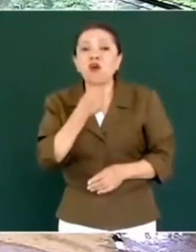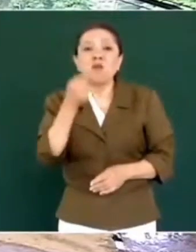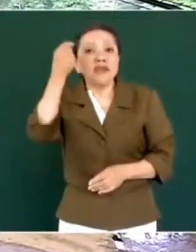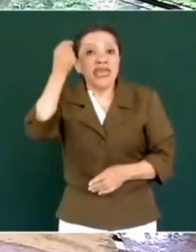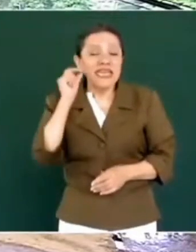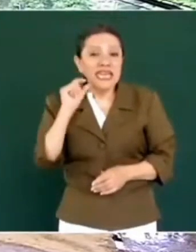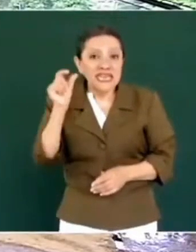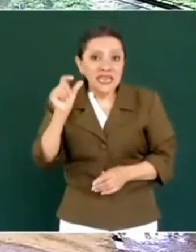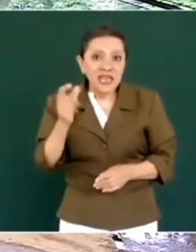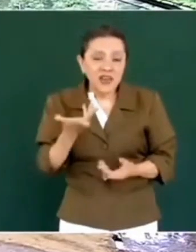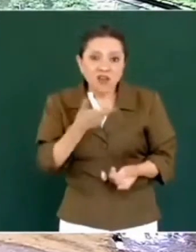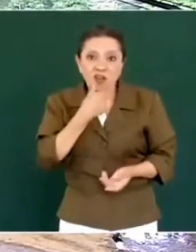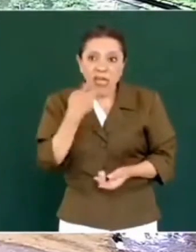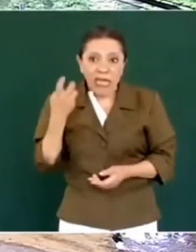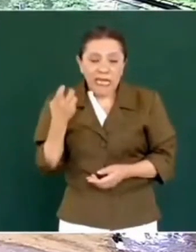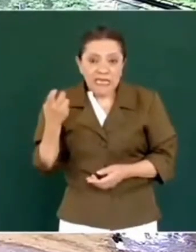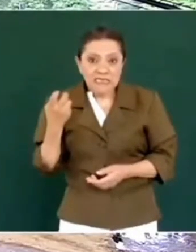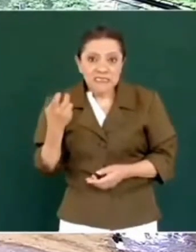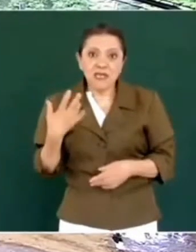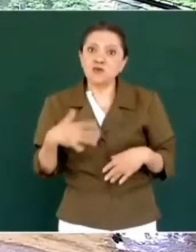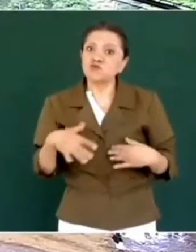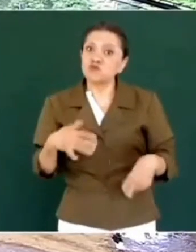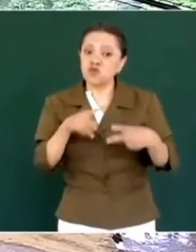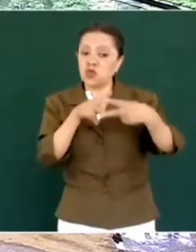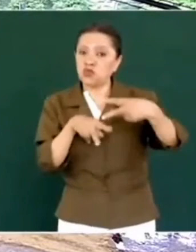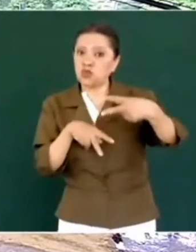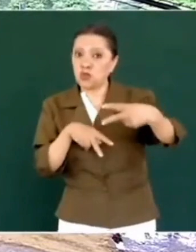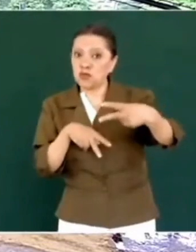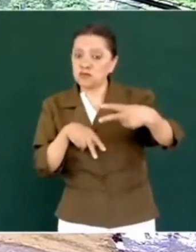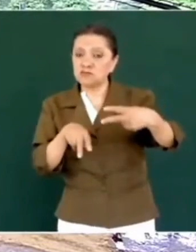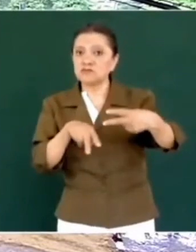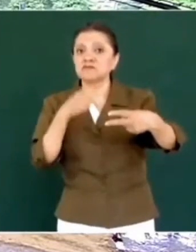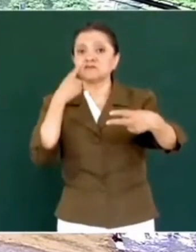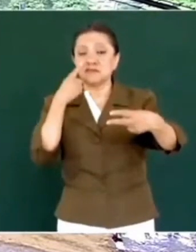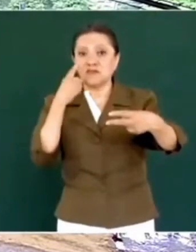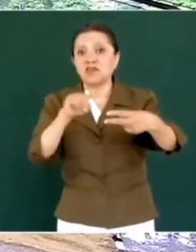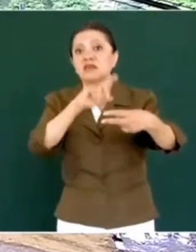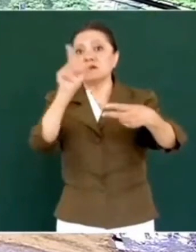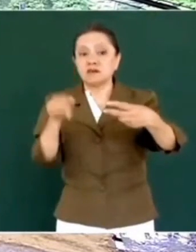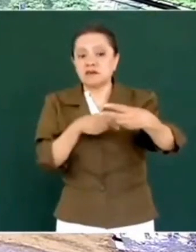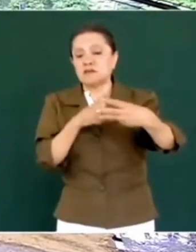Vámonos. Y luego vamos con... Sí.